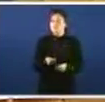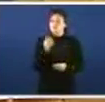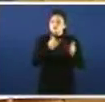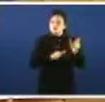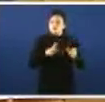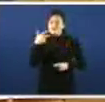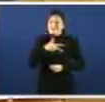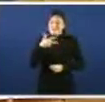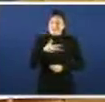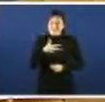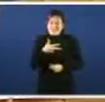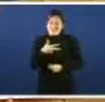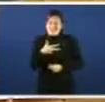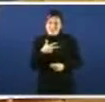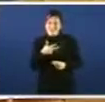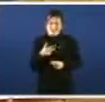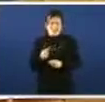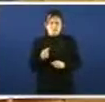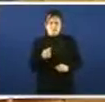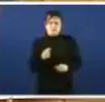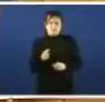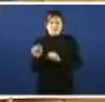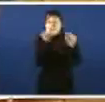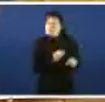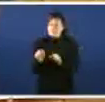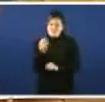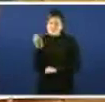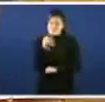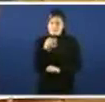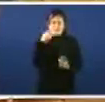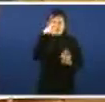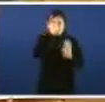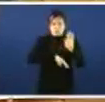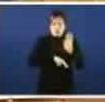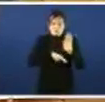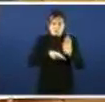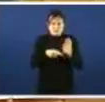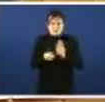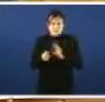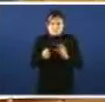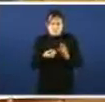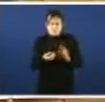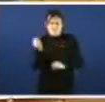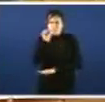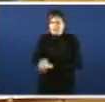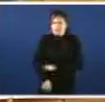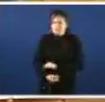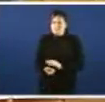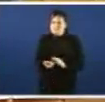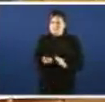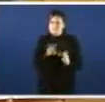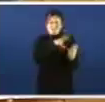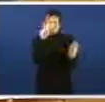vulnerar polas boas. Están por riba dos regulamentos e máis e máis ainda por riba das interpretacións